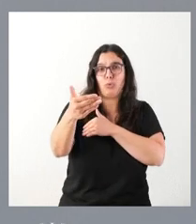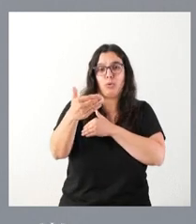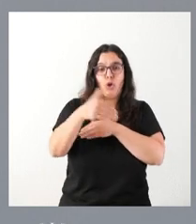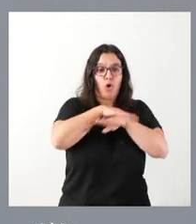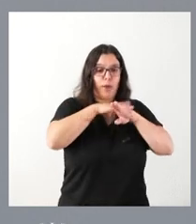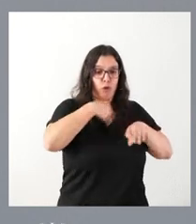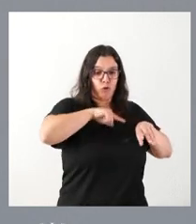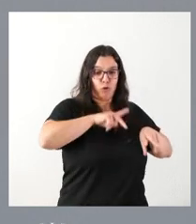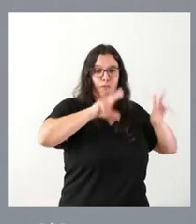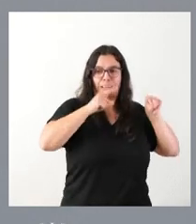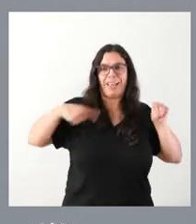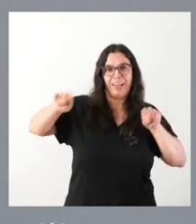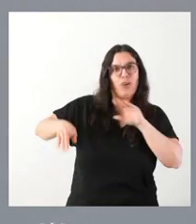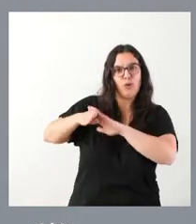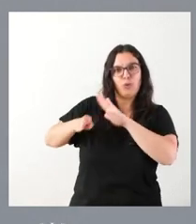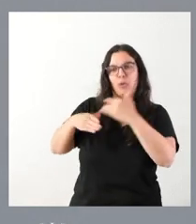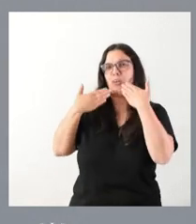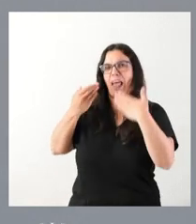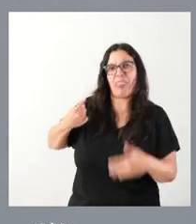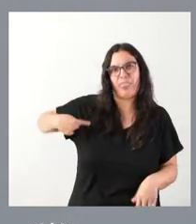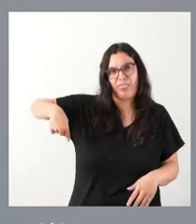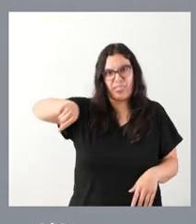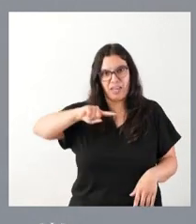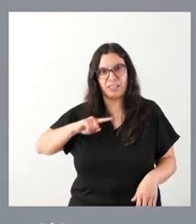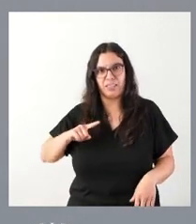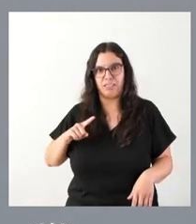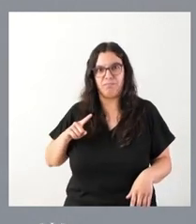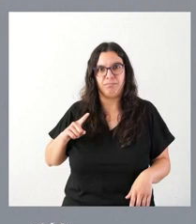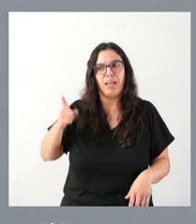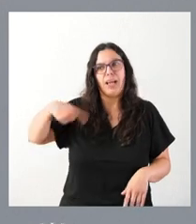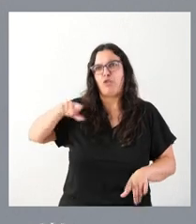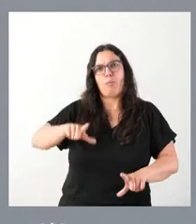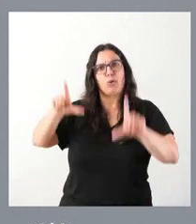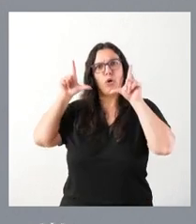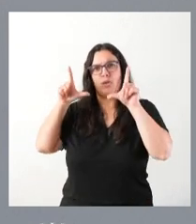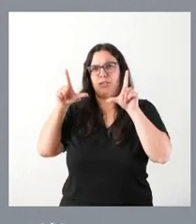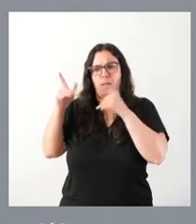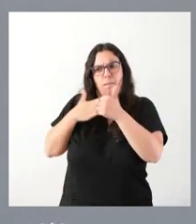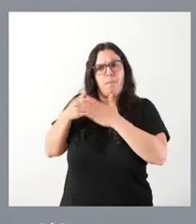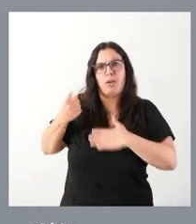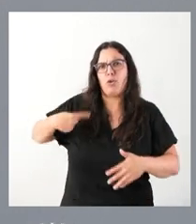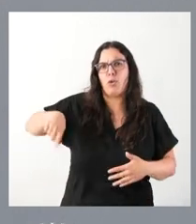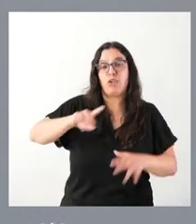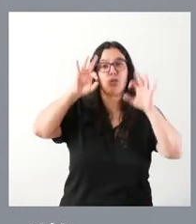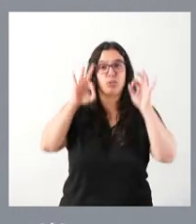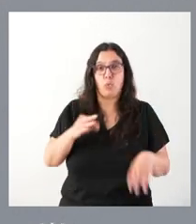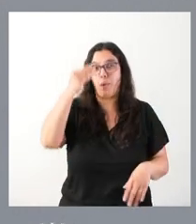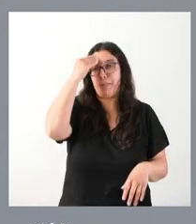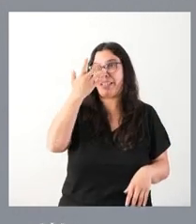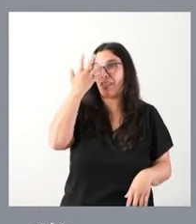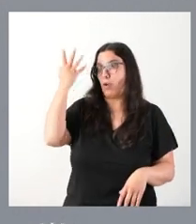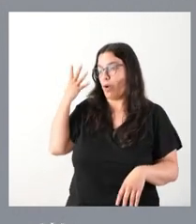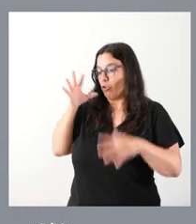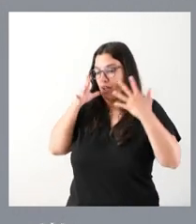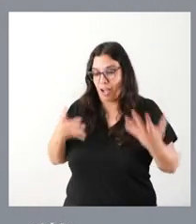no esté y, por tanto, tenemos mucho que agradecerles y son ellos los protagonistas y seguro que siguen pensando lo mismo hace cinco años que lo que